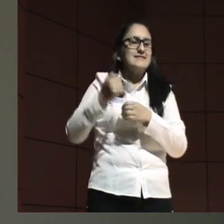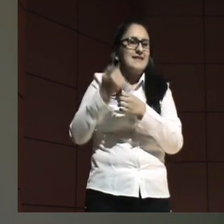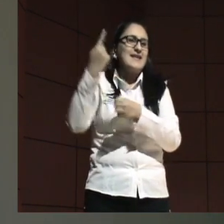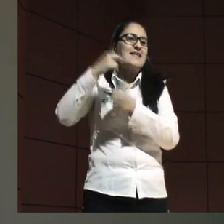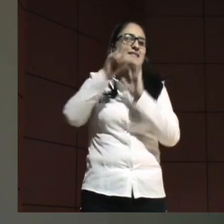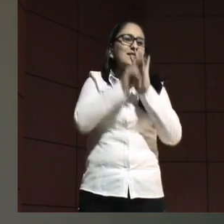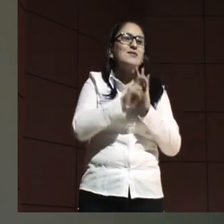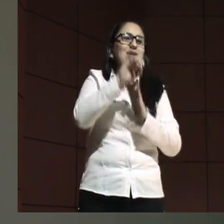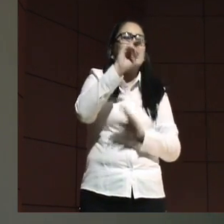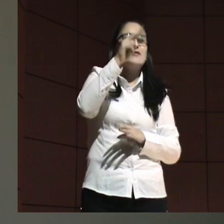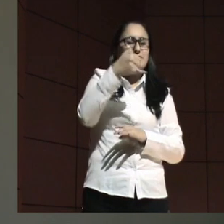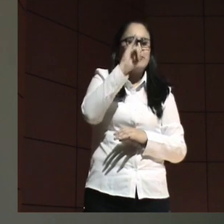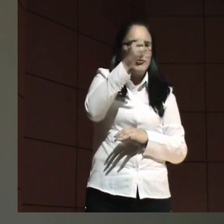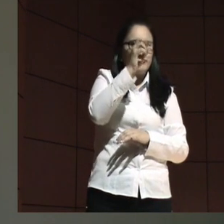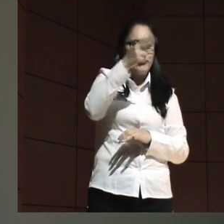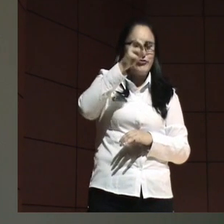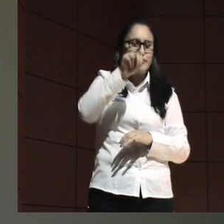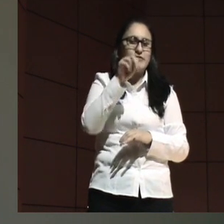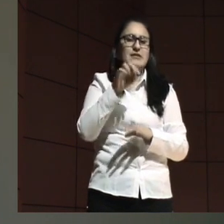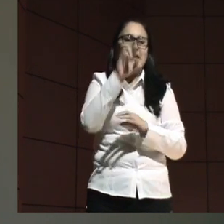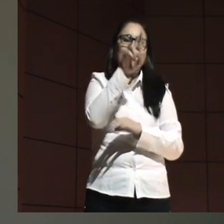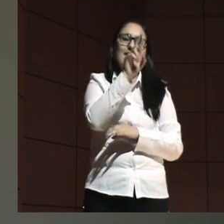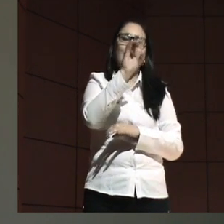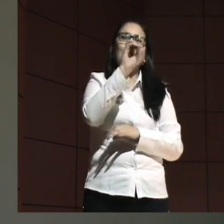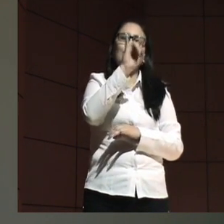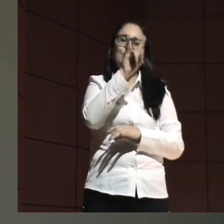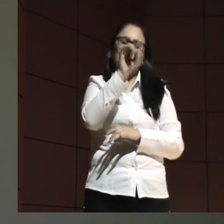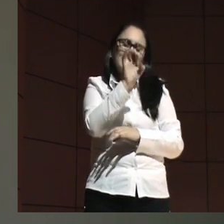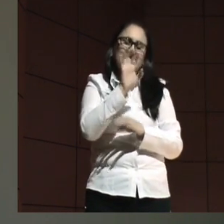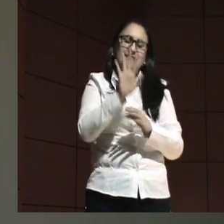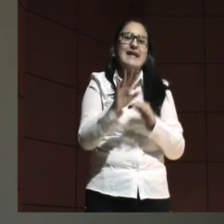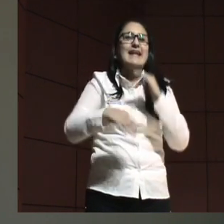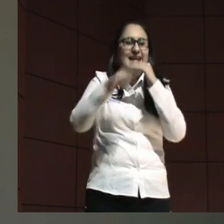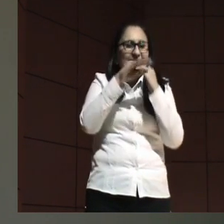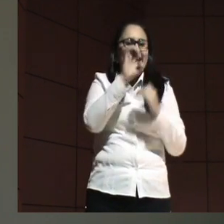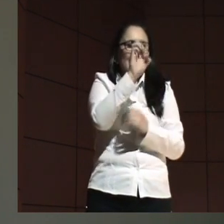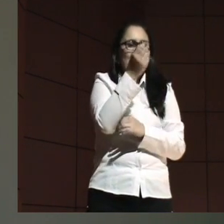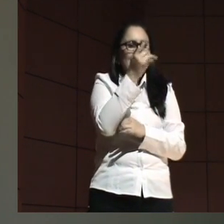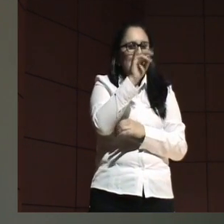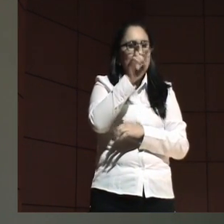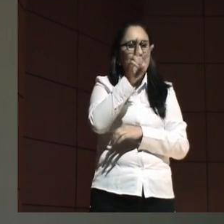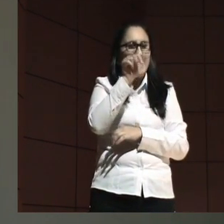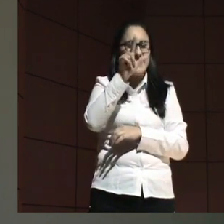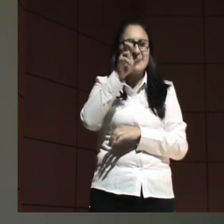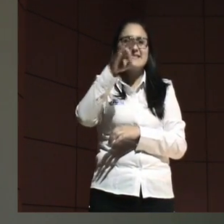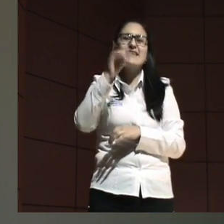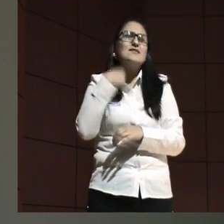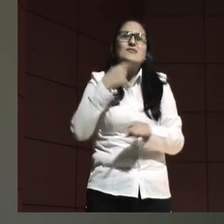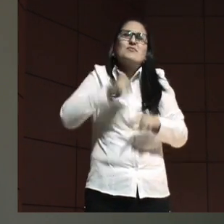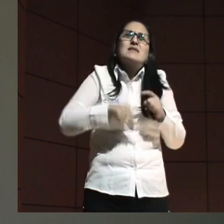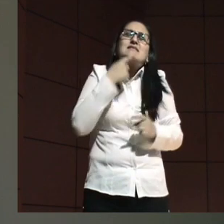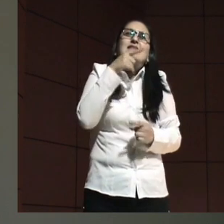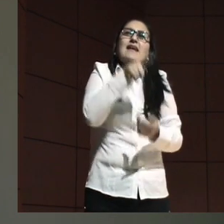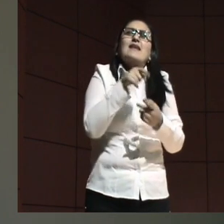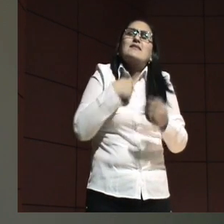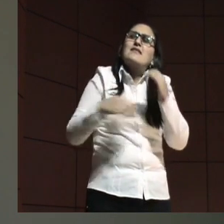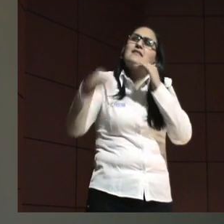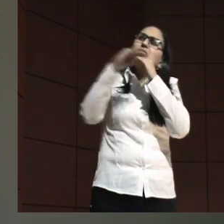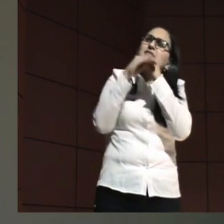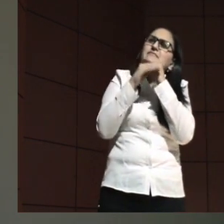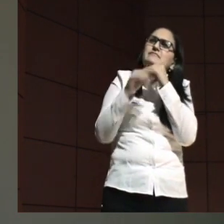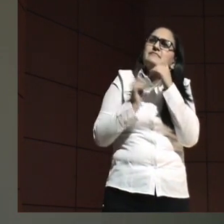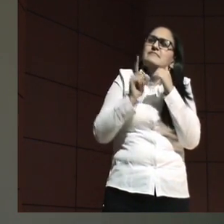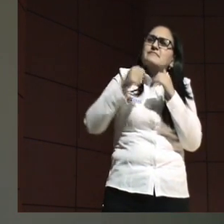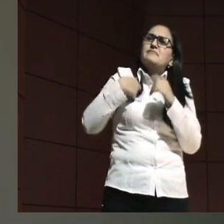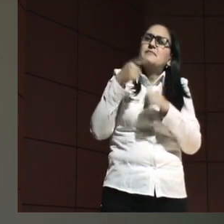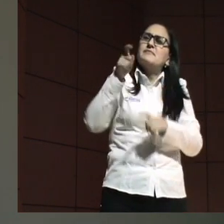teoría de John Rawls, la equivalencia. Yo no puedo decir que tu derecho está sobre el mío, pero en un momento